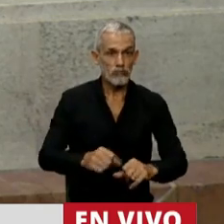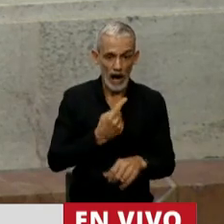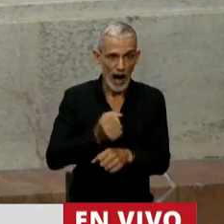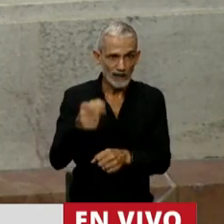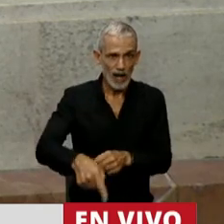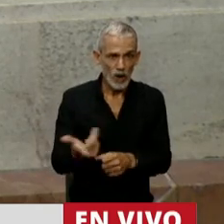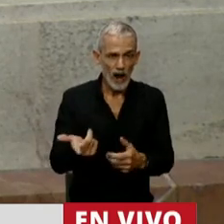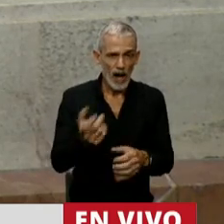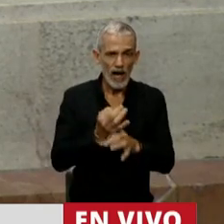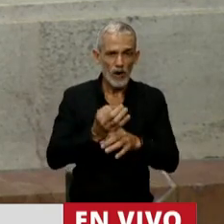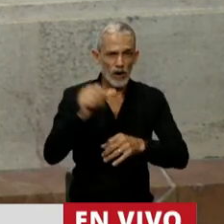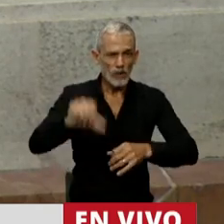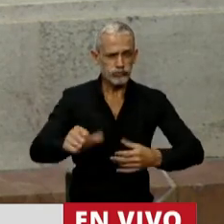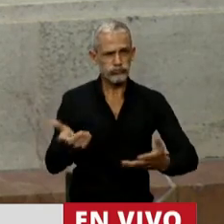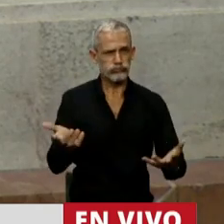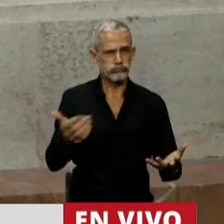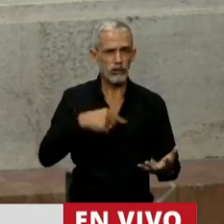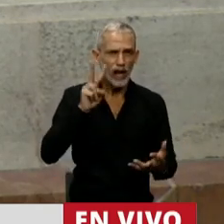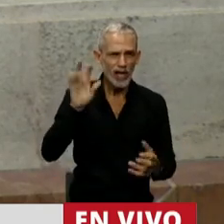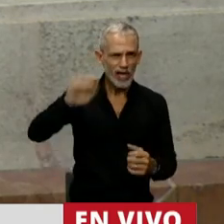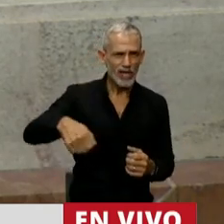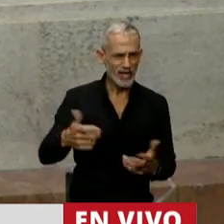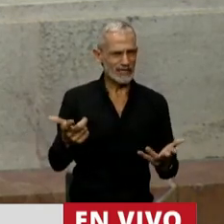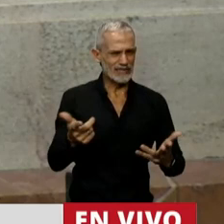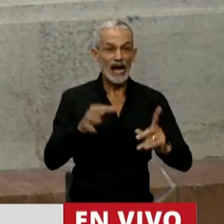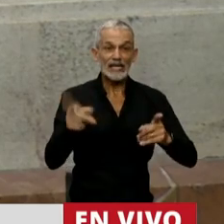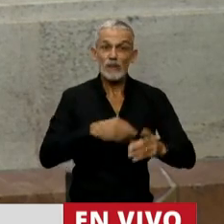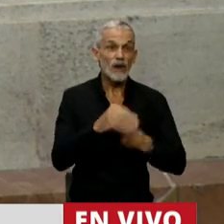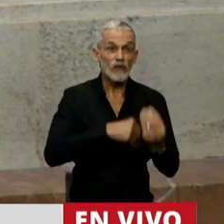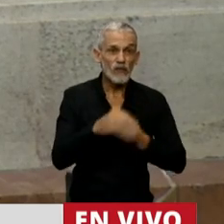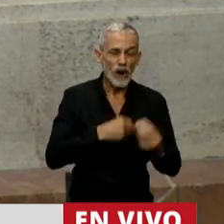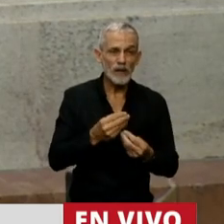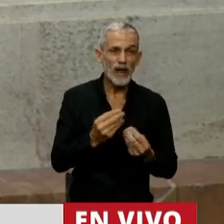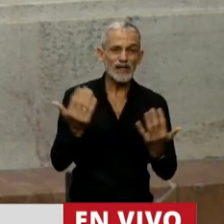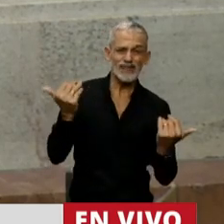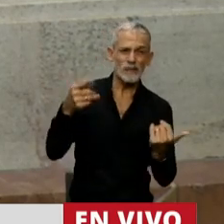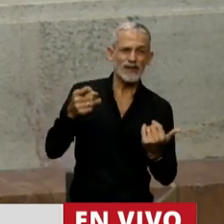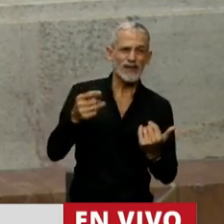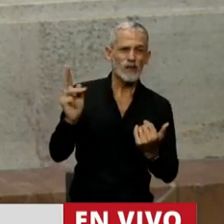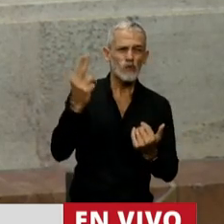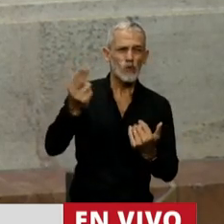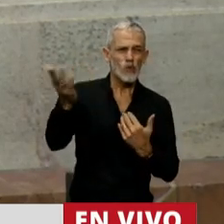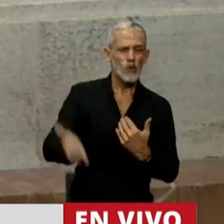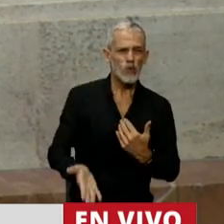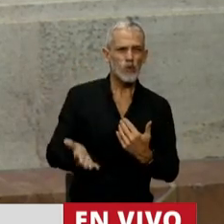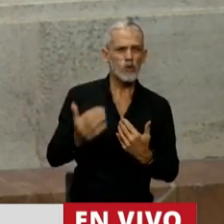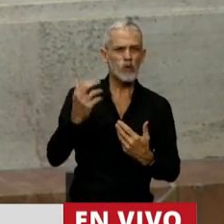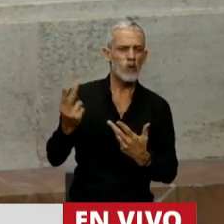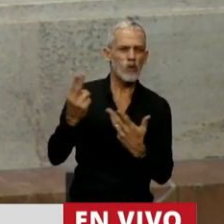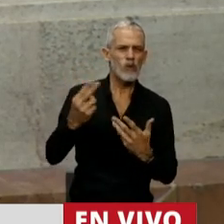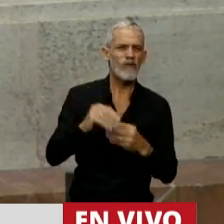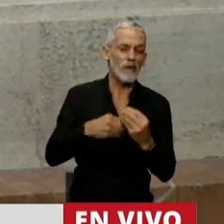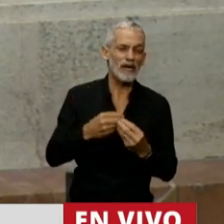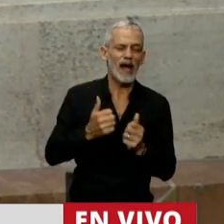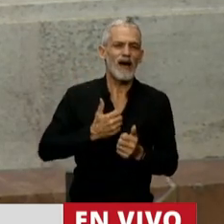escuela. Y tampoco no lo vieron cuando muchos familiares no pudieron despedir a sus seres queridos. A mí me